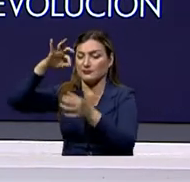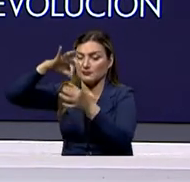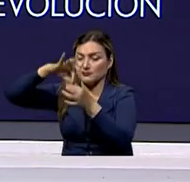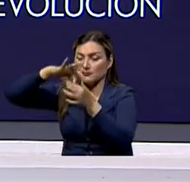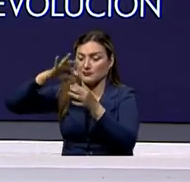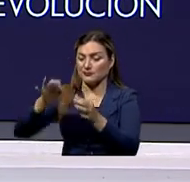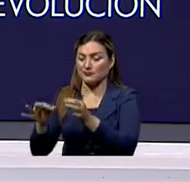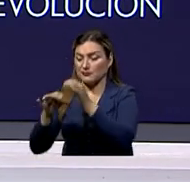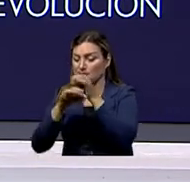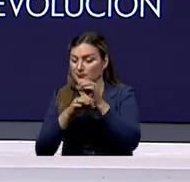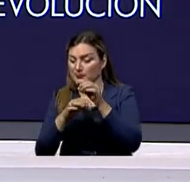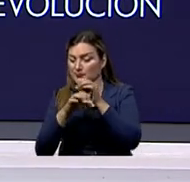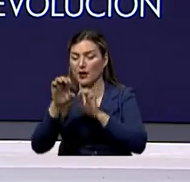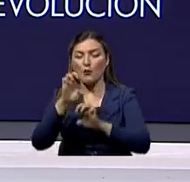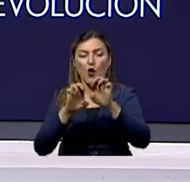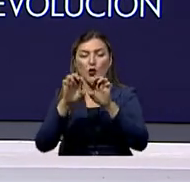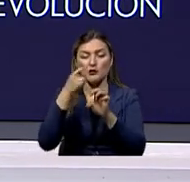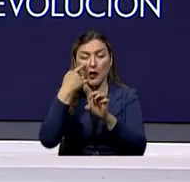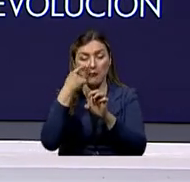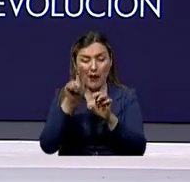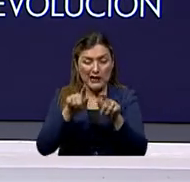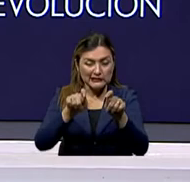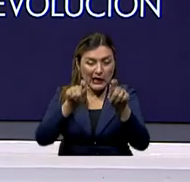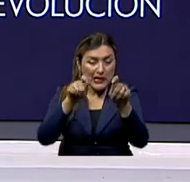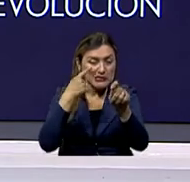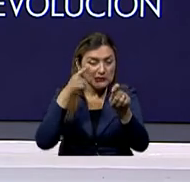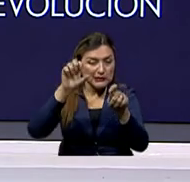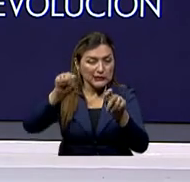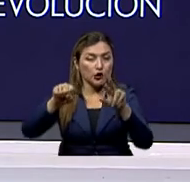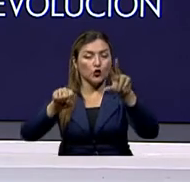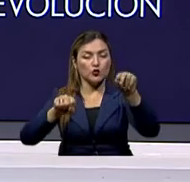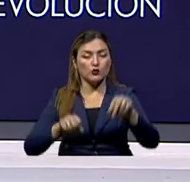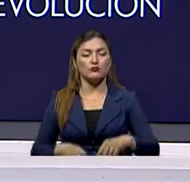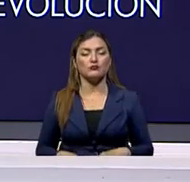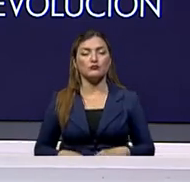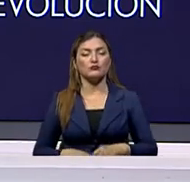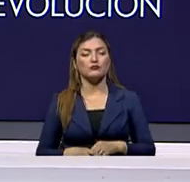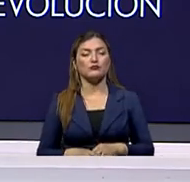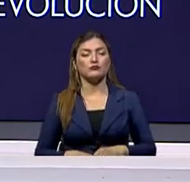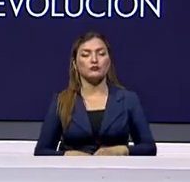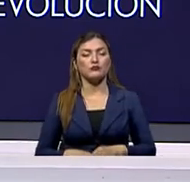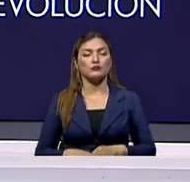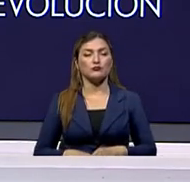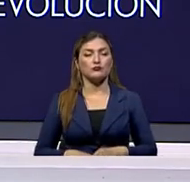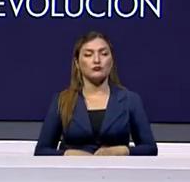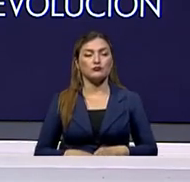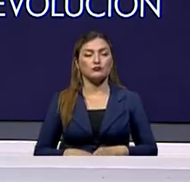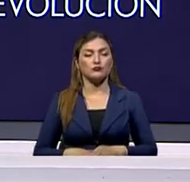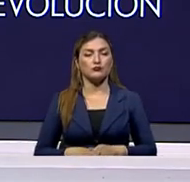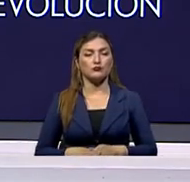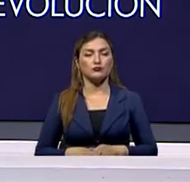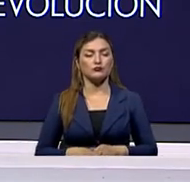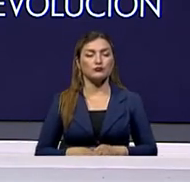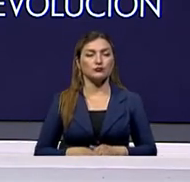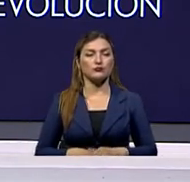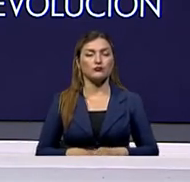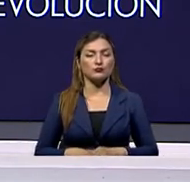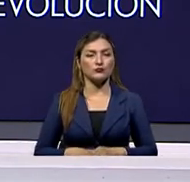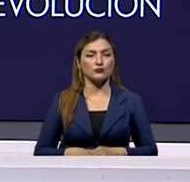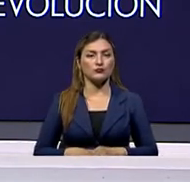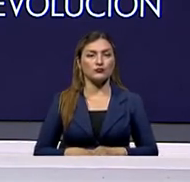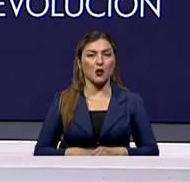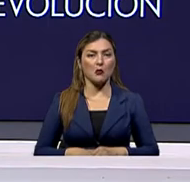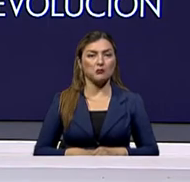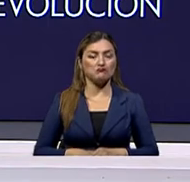todo el lunar y van a mandar evaluación histológica, decir, le hacen un análisis microscópico y ahí sí pueden descartar o